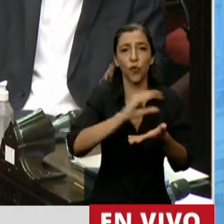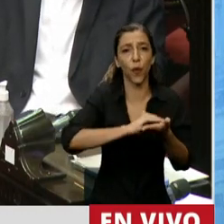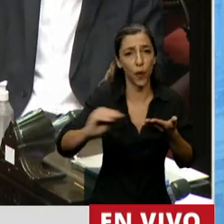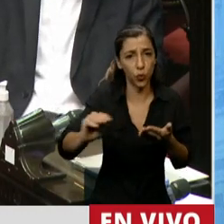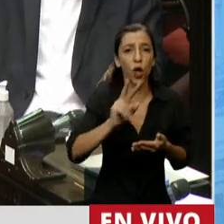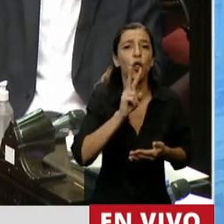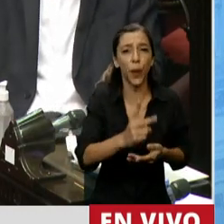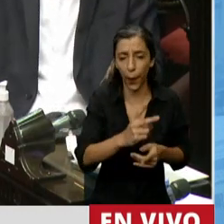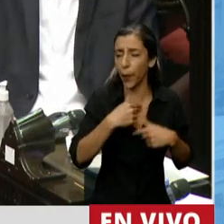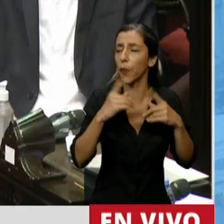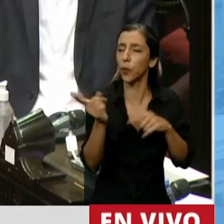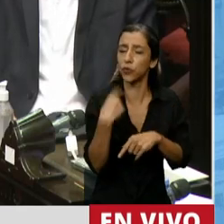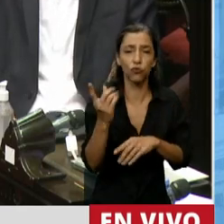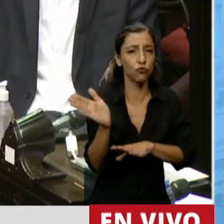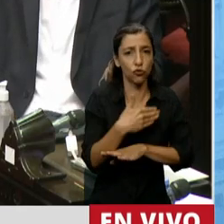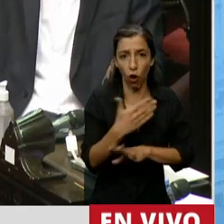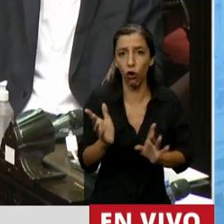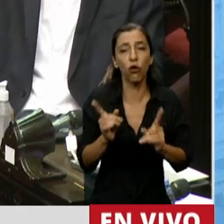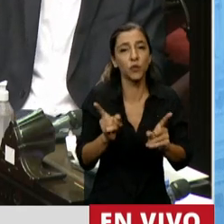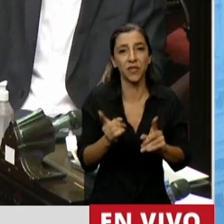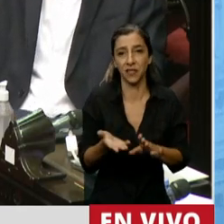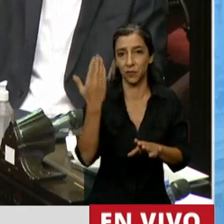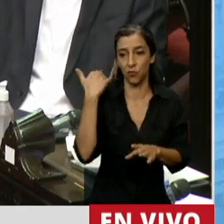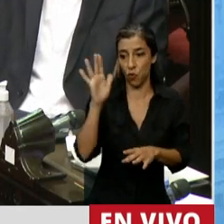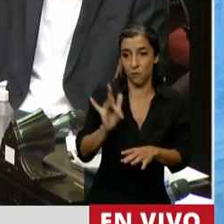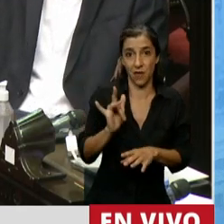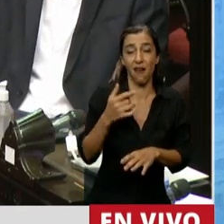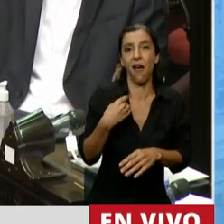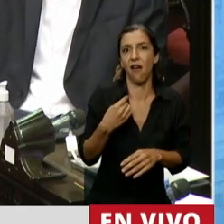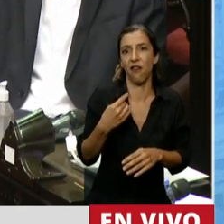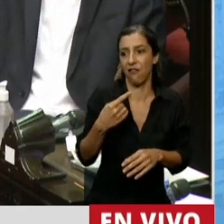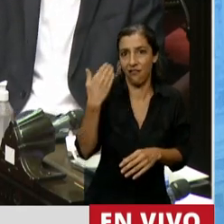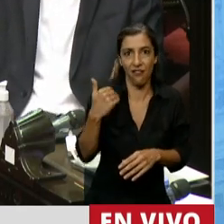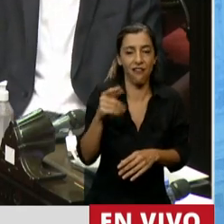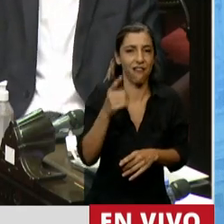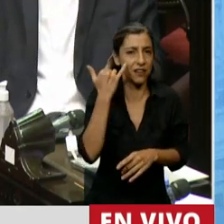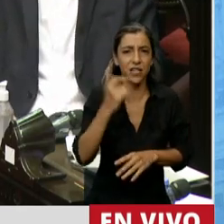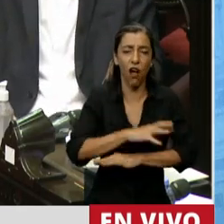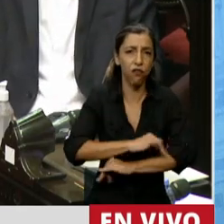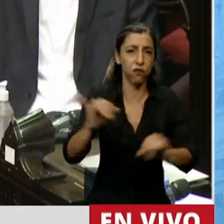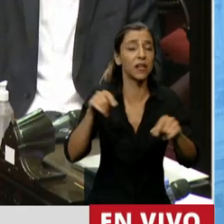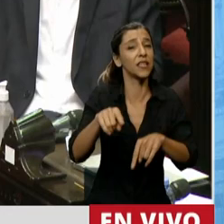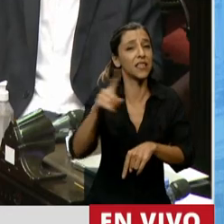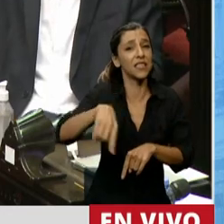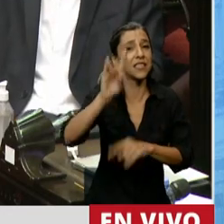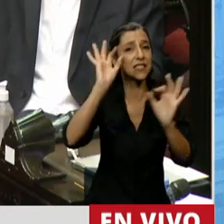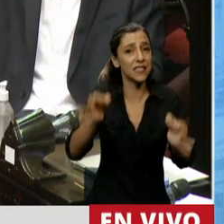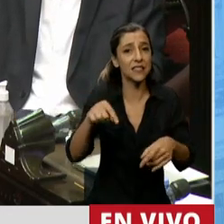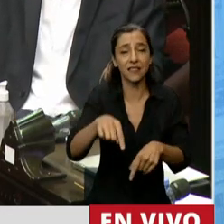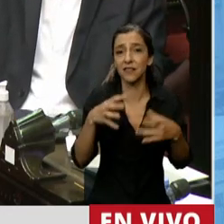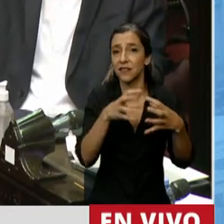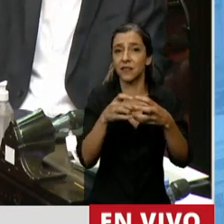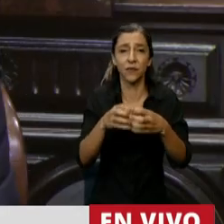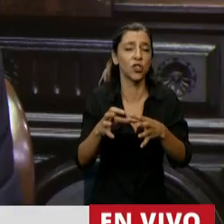la última de ellas aquí en el recinto el miércoles pasado, ha de ser el proyecto que más discusión tuvo en la